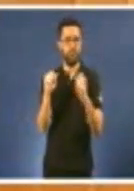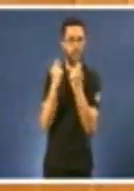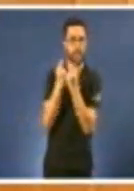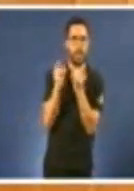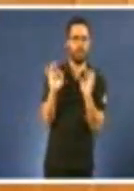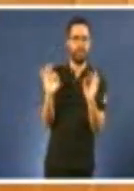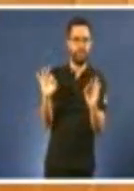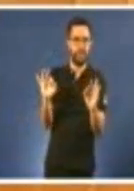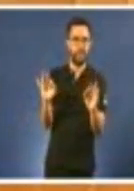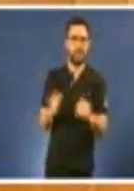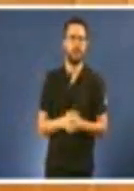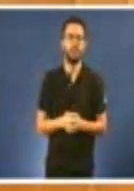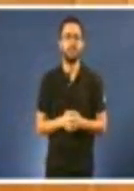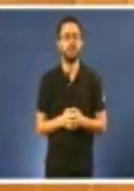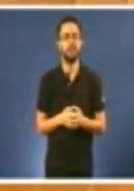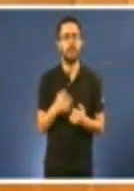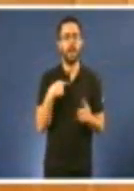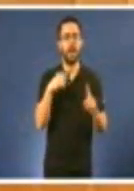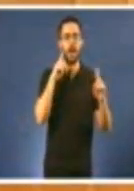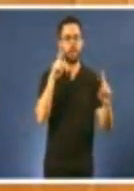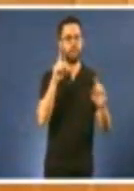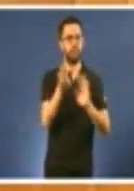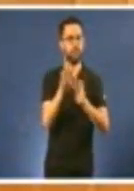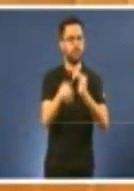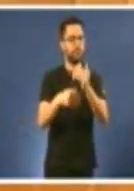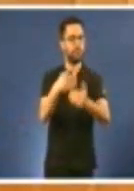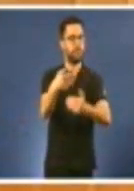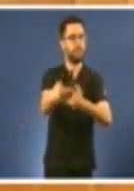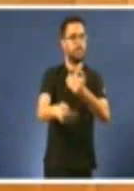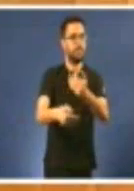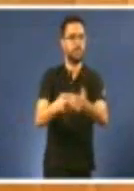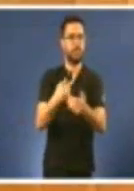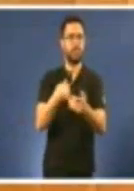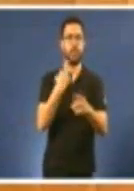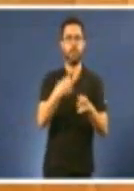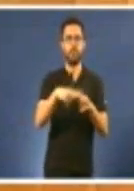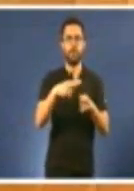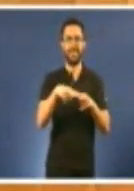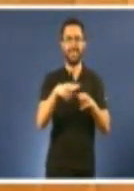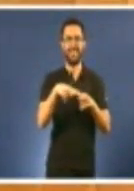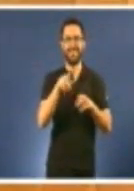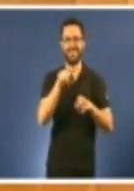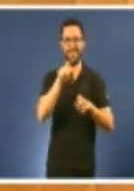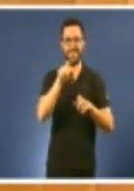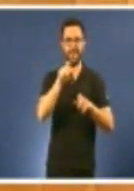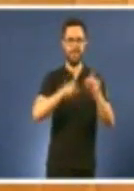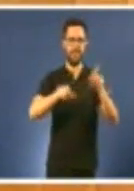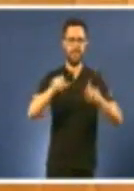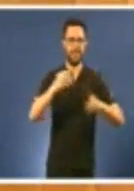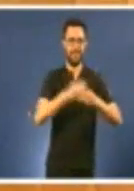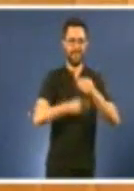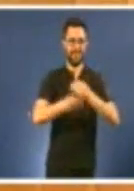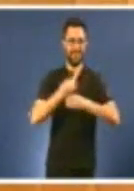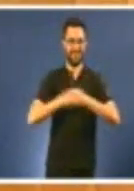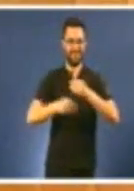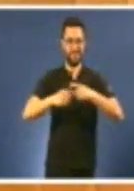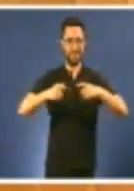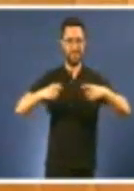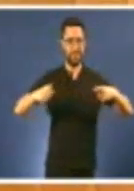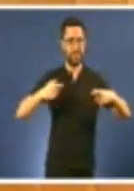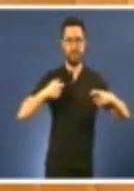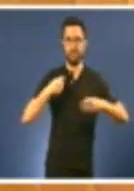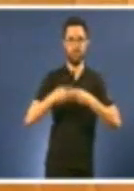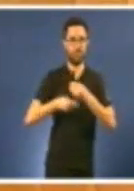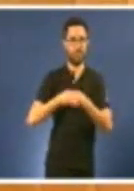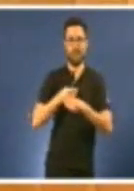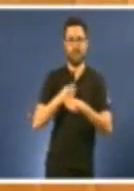di que de seguir así, de non actuar en políticas que beneficien a demografía, seguiremos perdendo